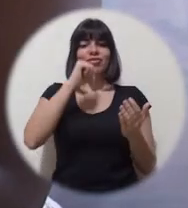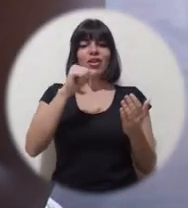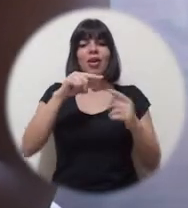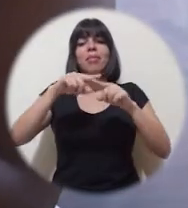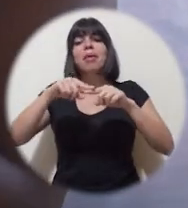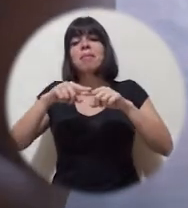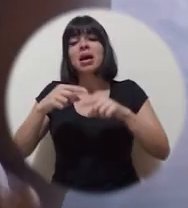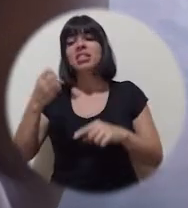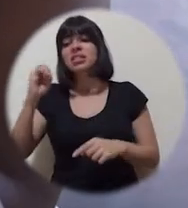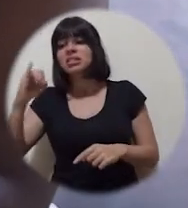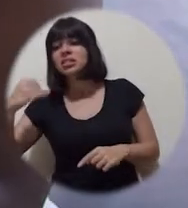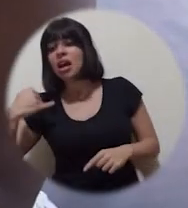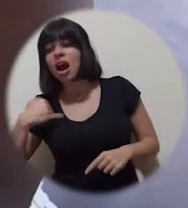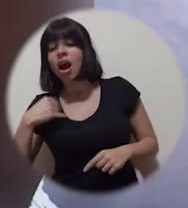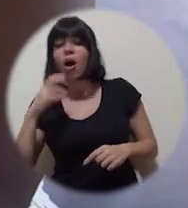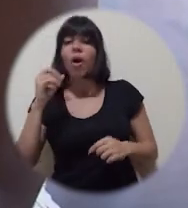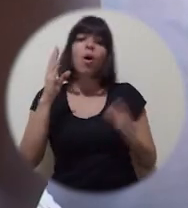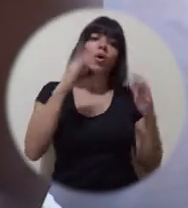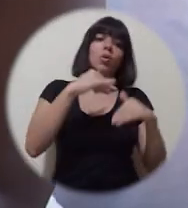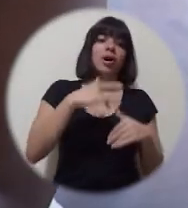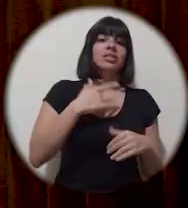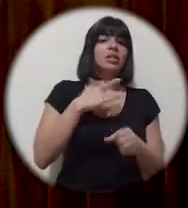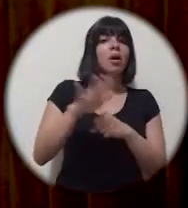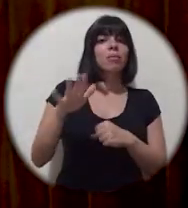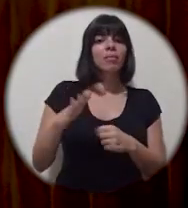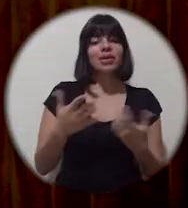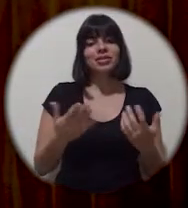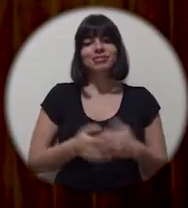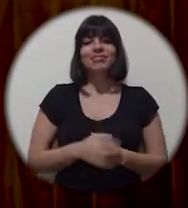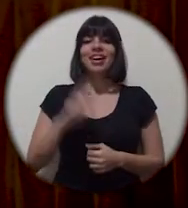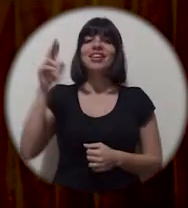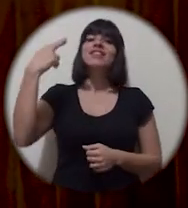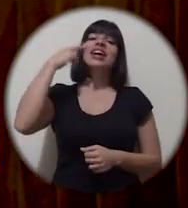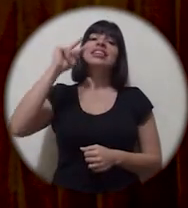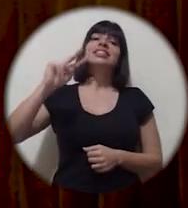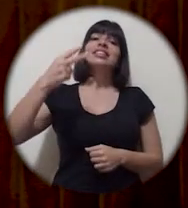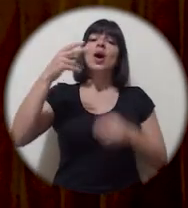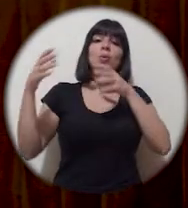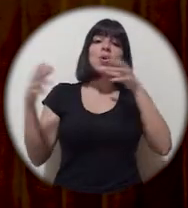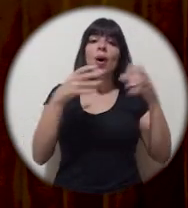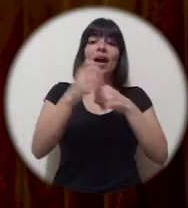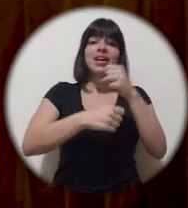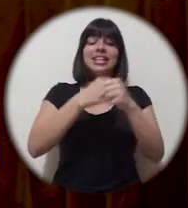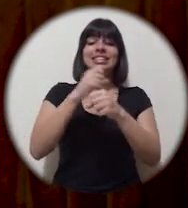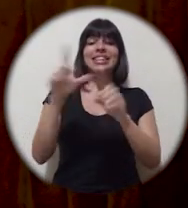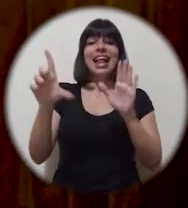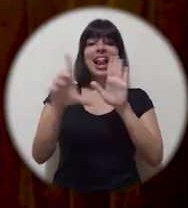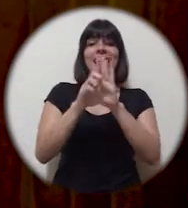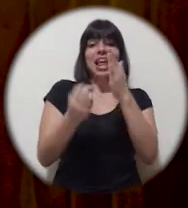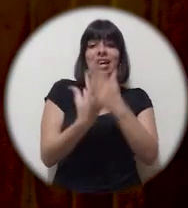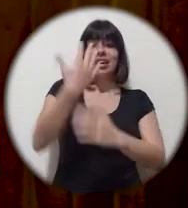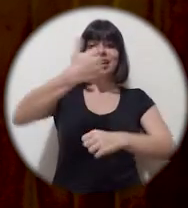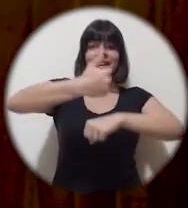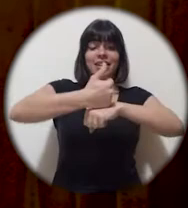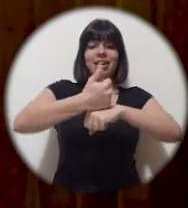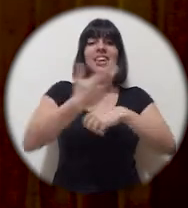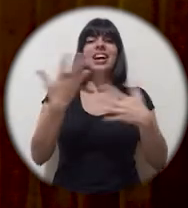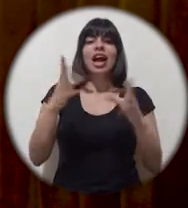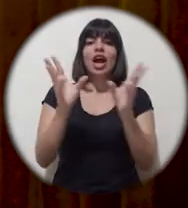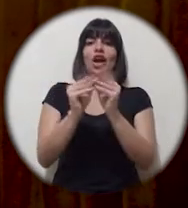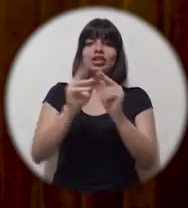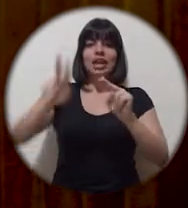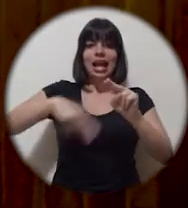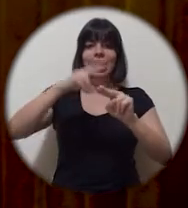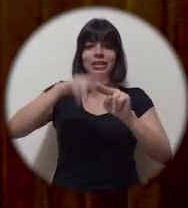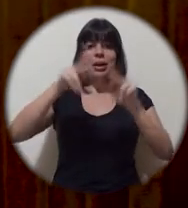supeditado que si tenemos o no todos los sentidos. Con motivo del segundo aniversario de la ley de creación del Consejo Nacional de